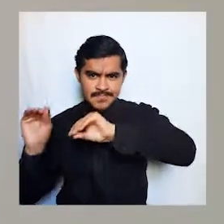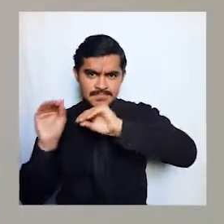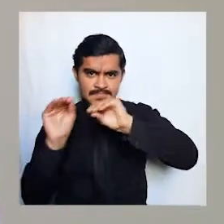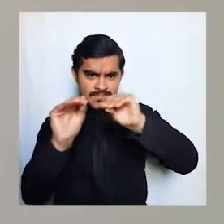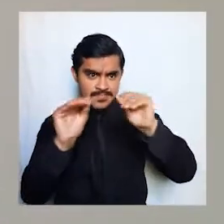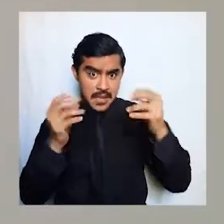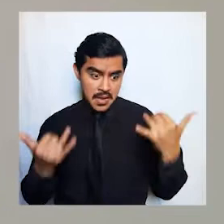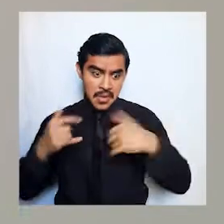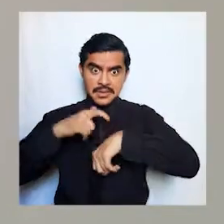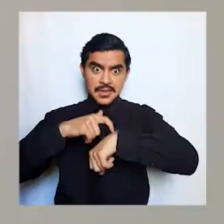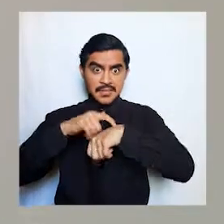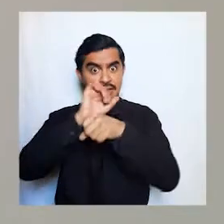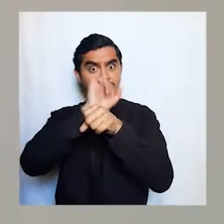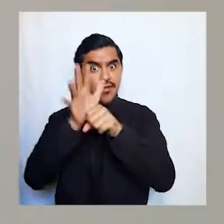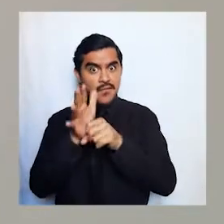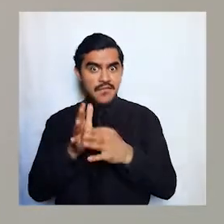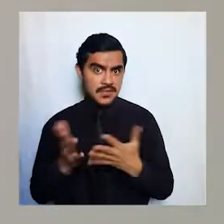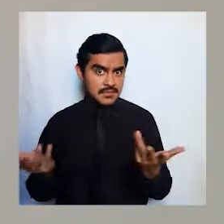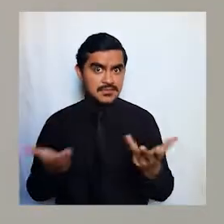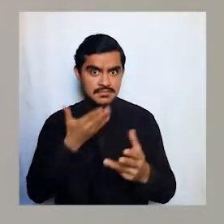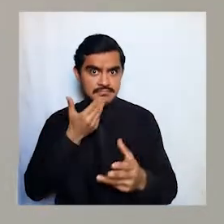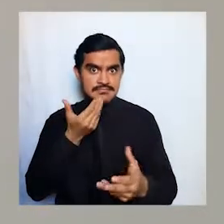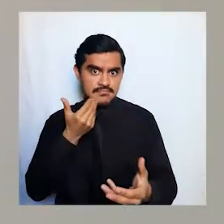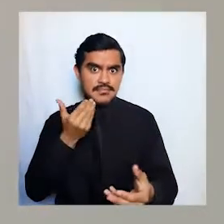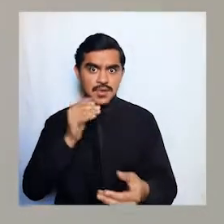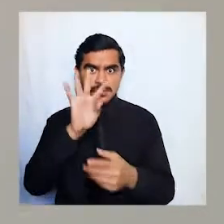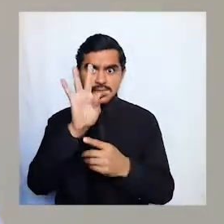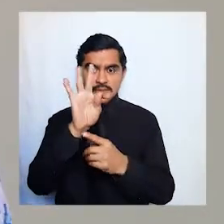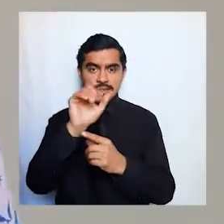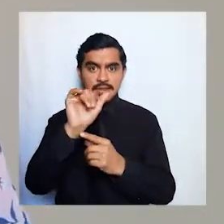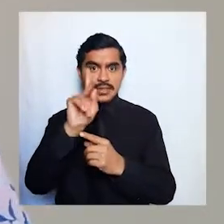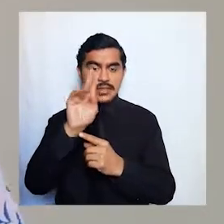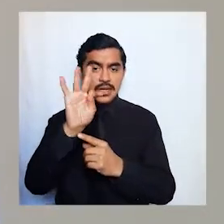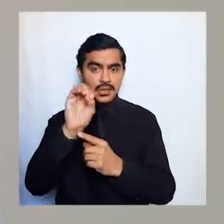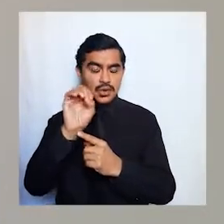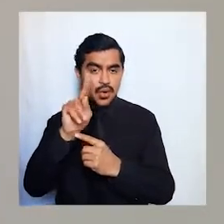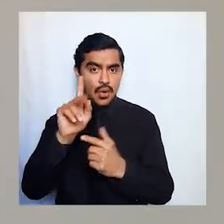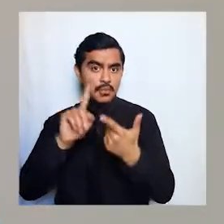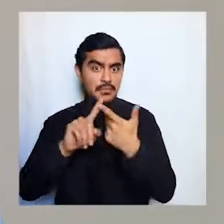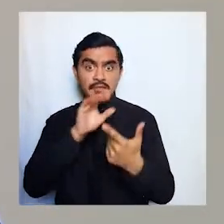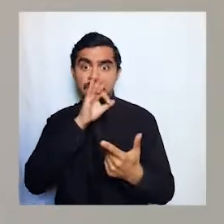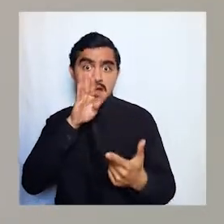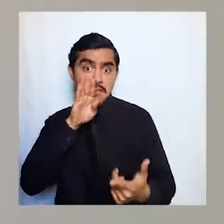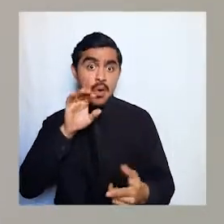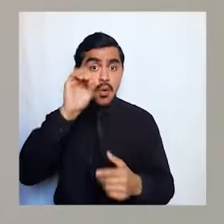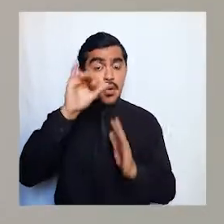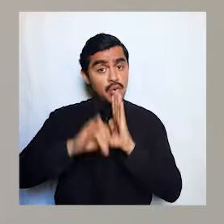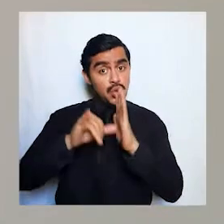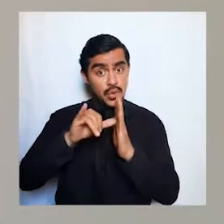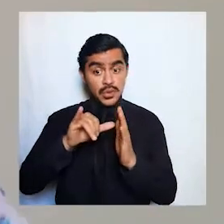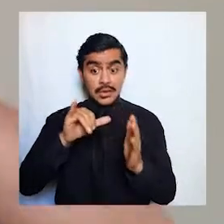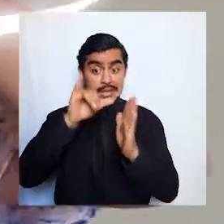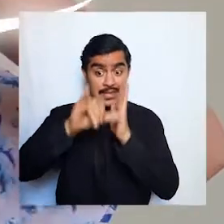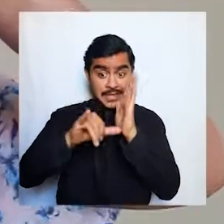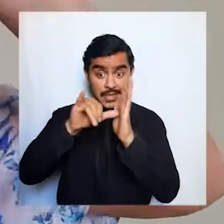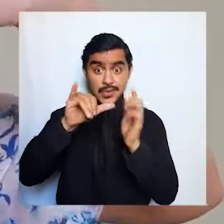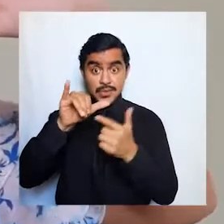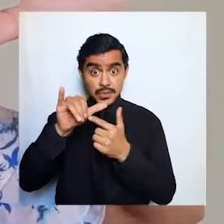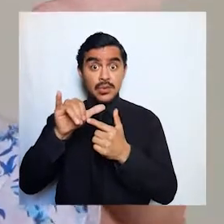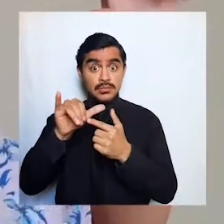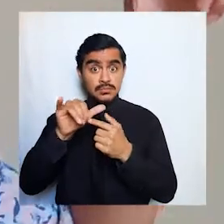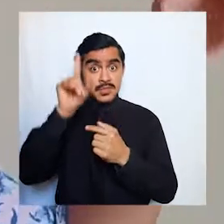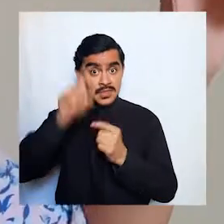en la vida en estos tiempos entra a tiktok entra a facebook o también en youtube ahora en youtube normalmente los vídeos van a ser así